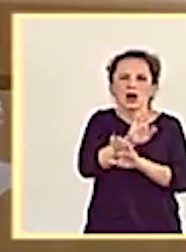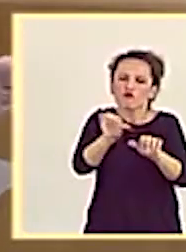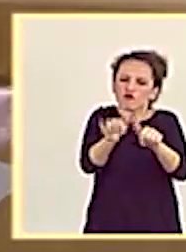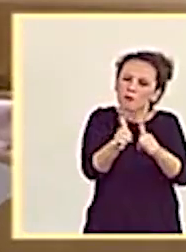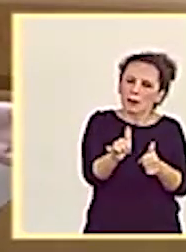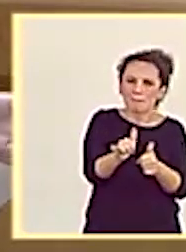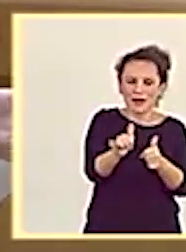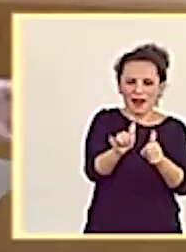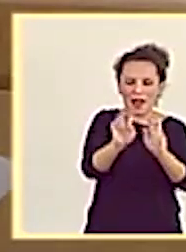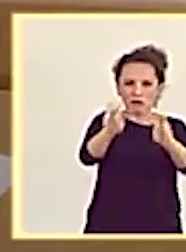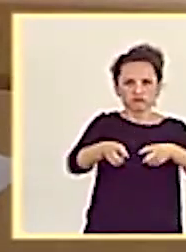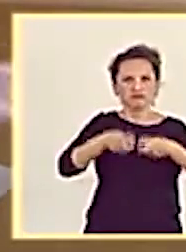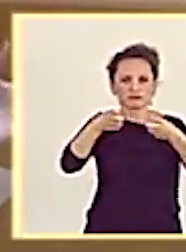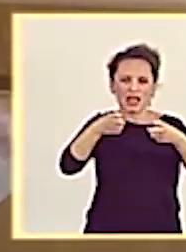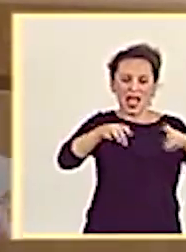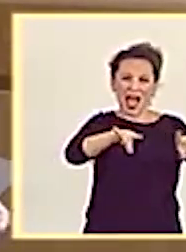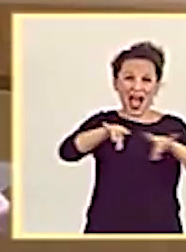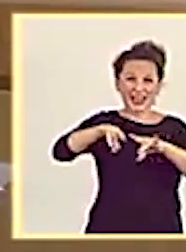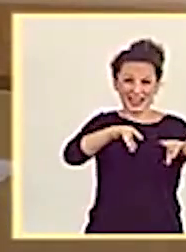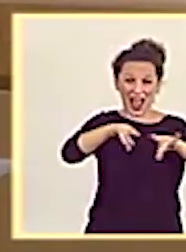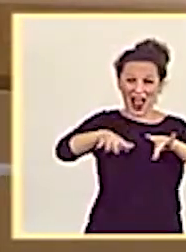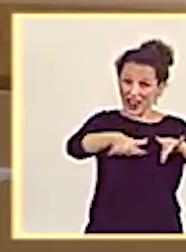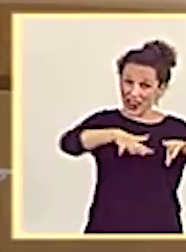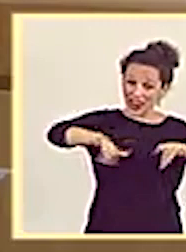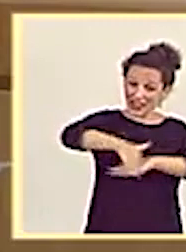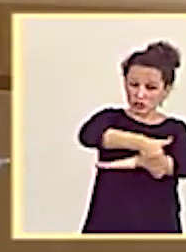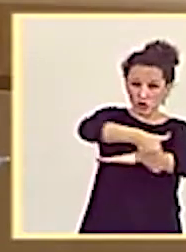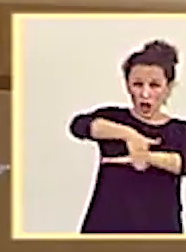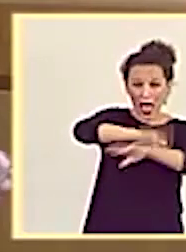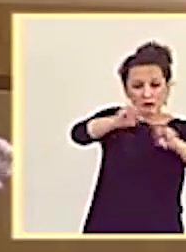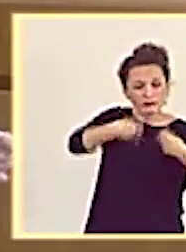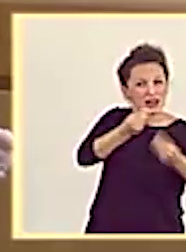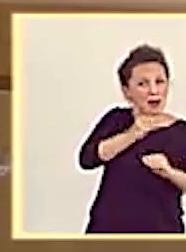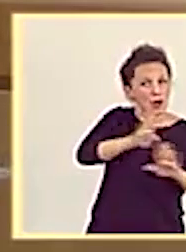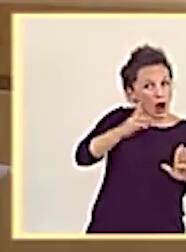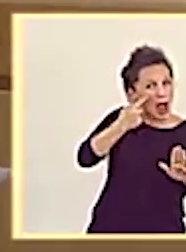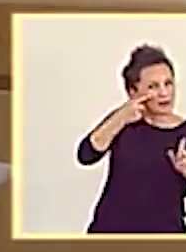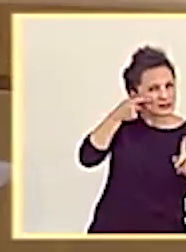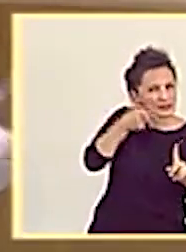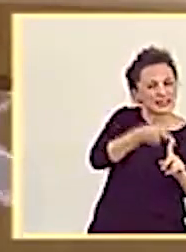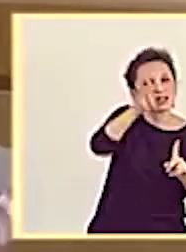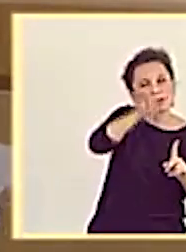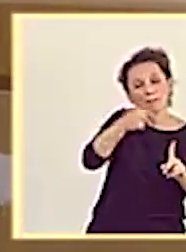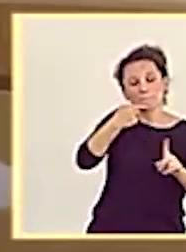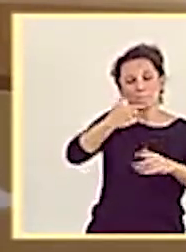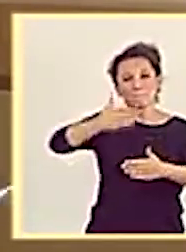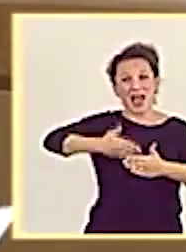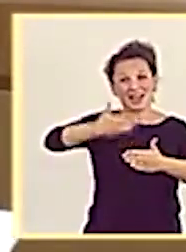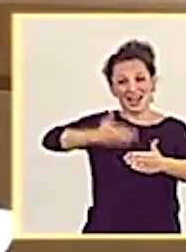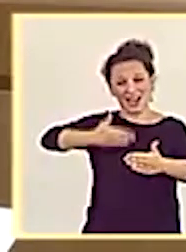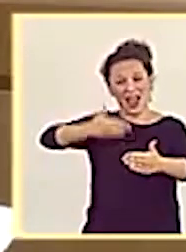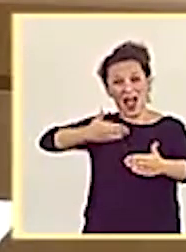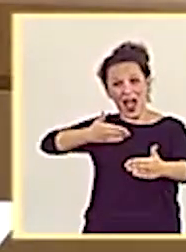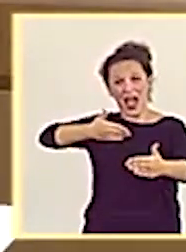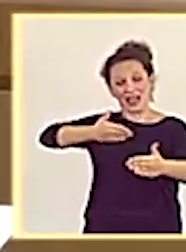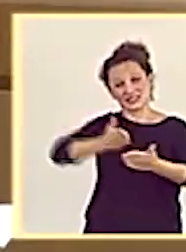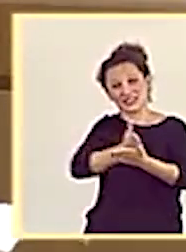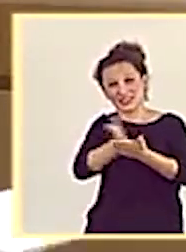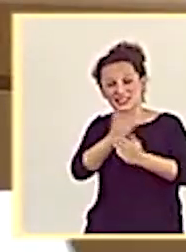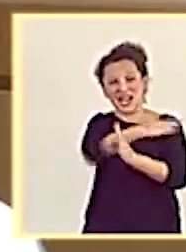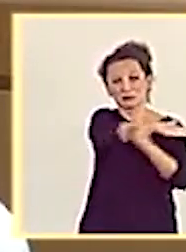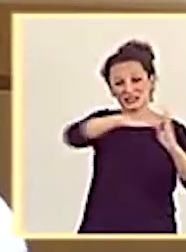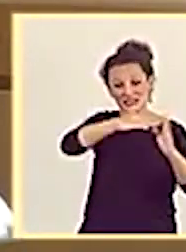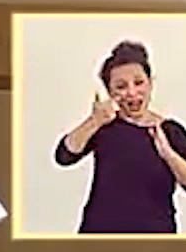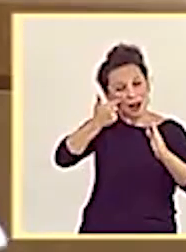de qué modo se restauran los arenales del litoral y de qué modo se puede trabajar en esas barreras transversales que nos permitan agravar